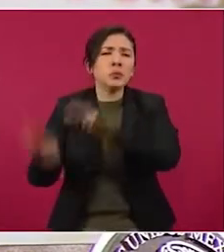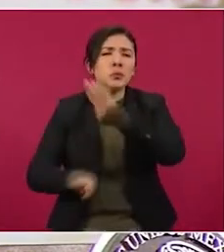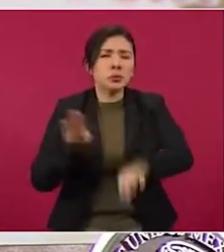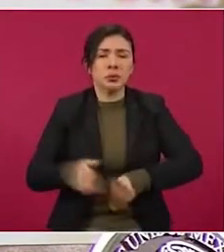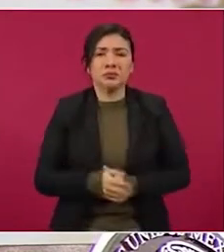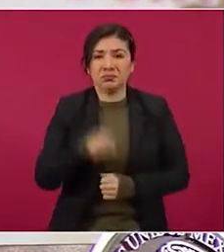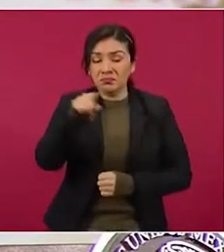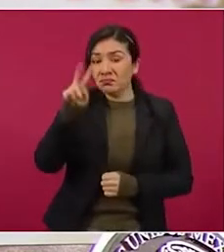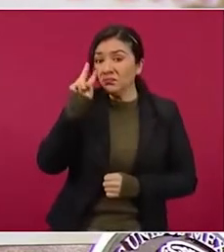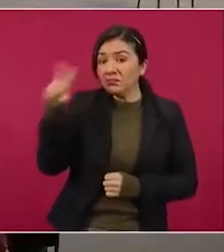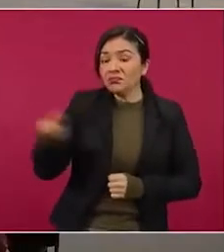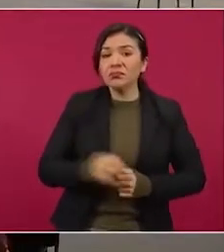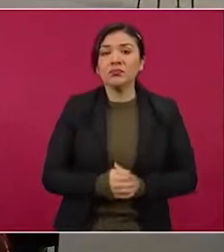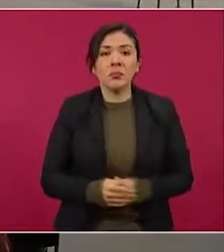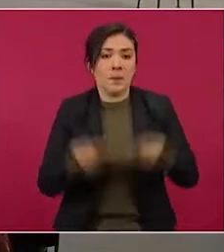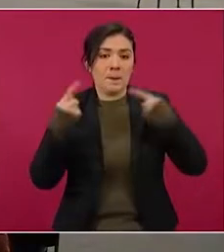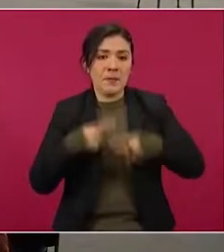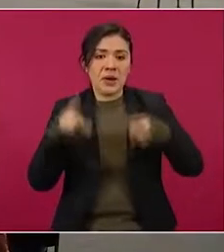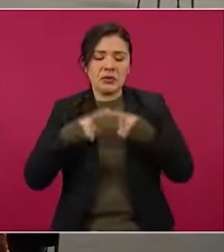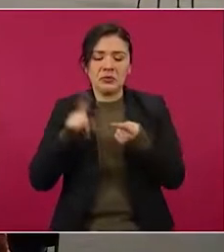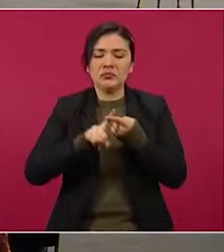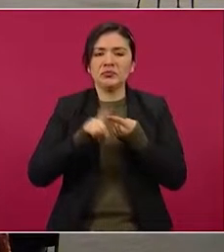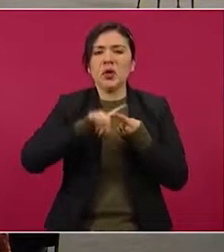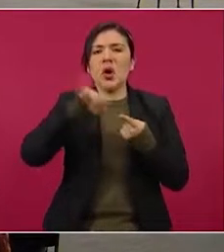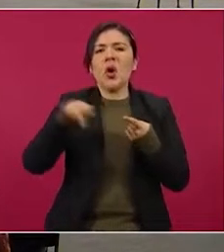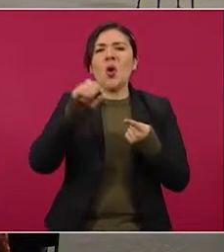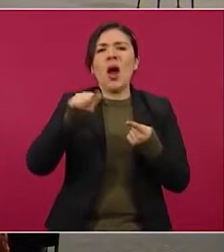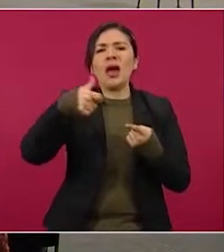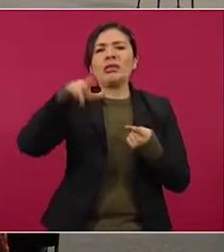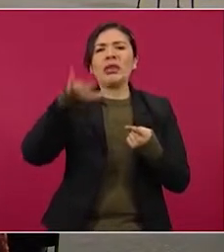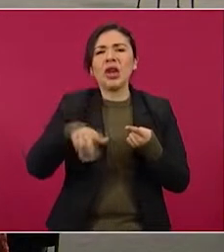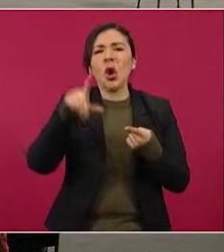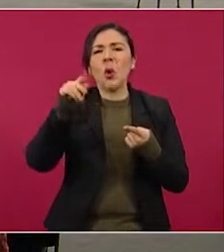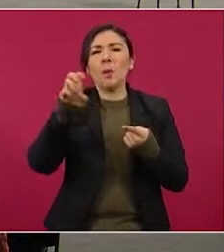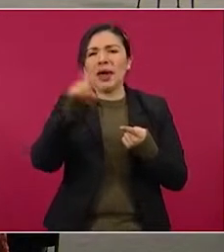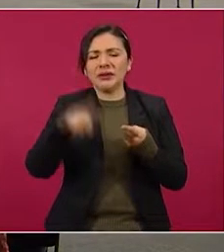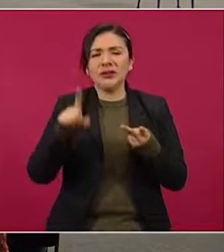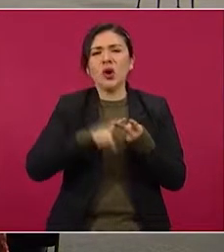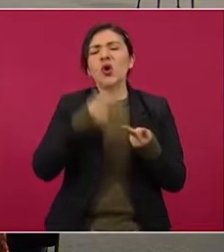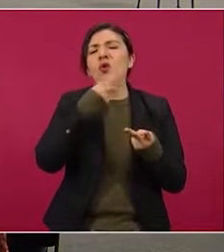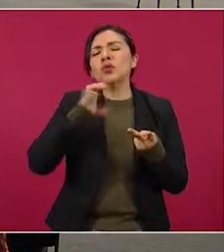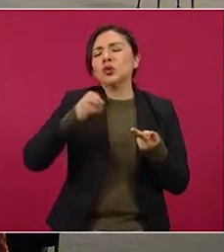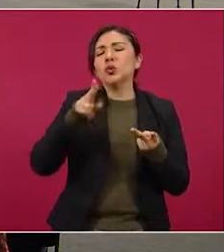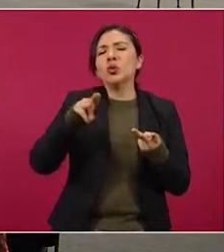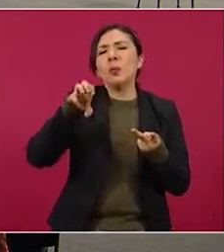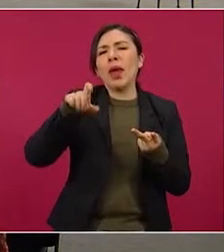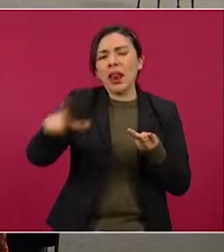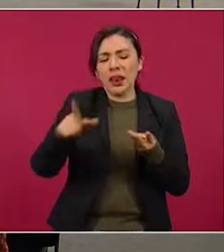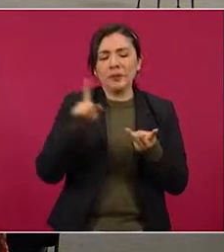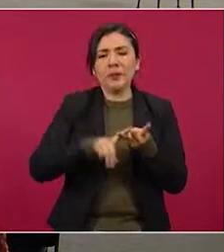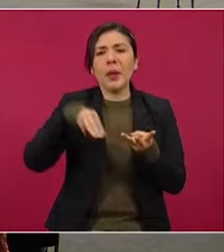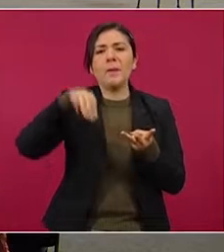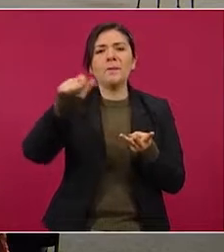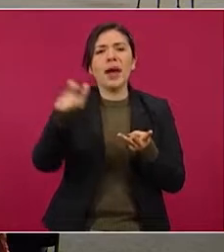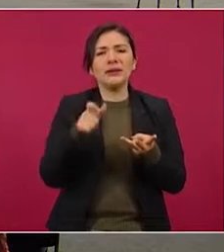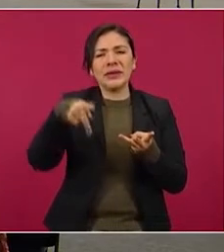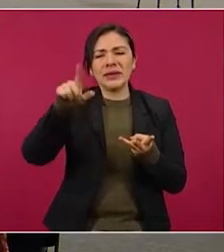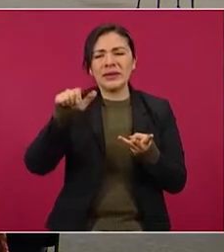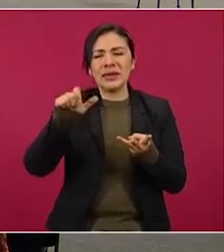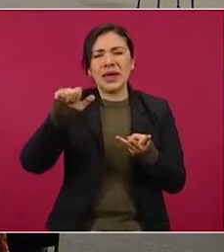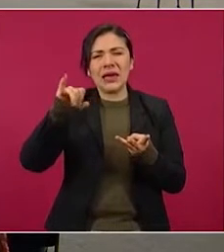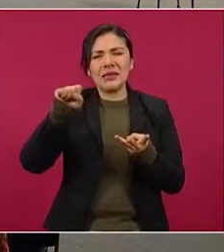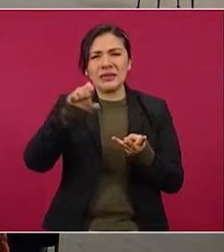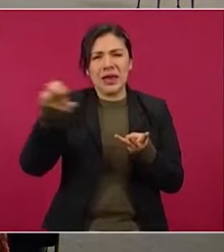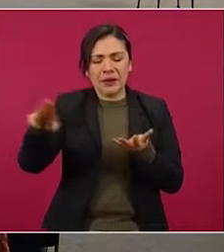a personajes como Joaquín López Dóriga, Chumel Torres, Max Kaiser, al